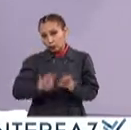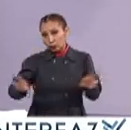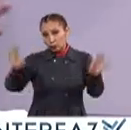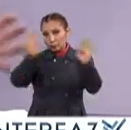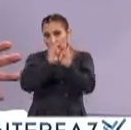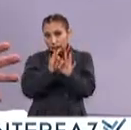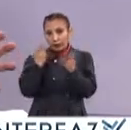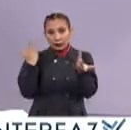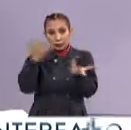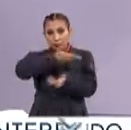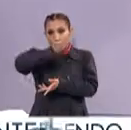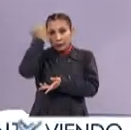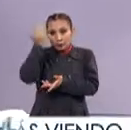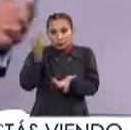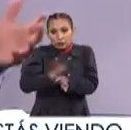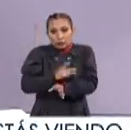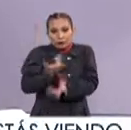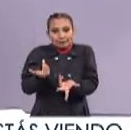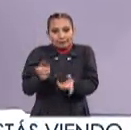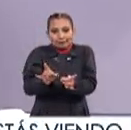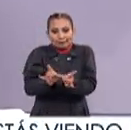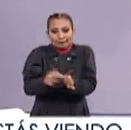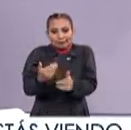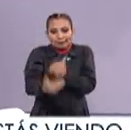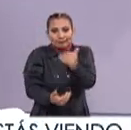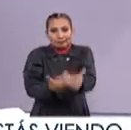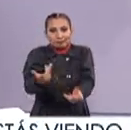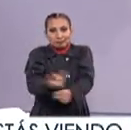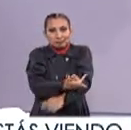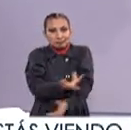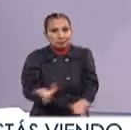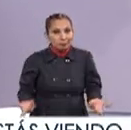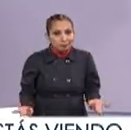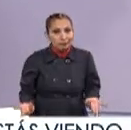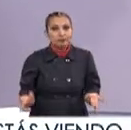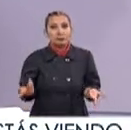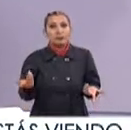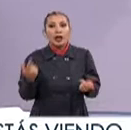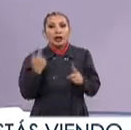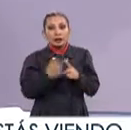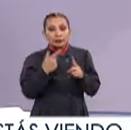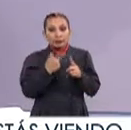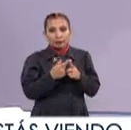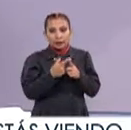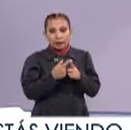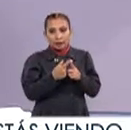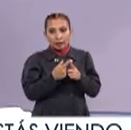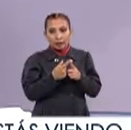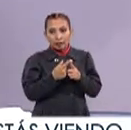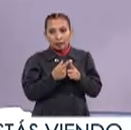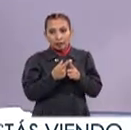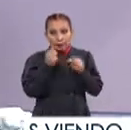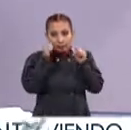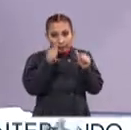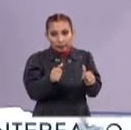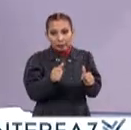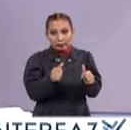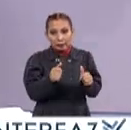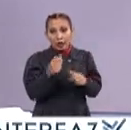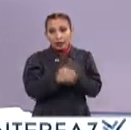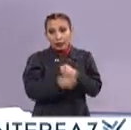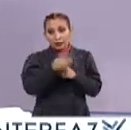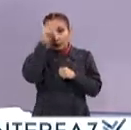importante, impredecible también porque no sabemos los efectos O hacia quienes van estrictamente dirigidos Pero las